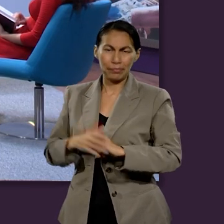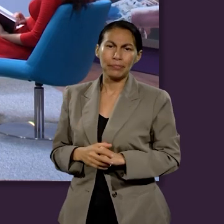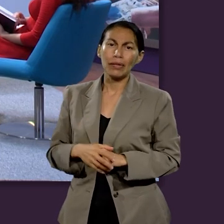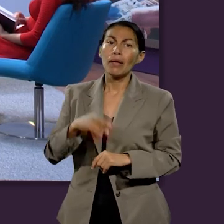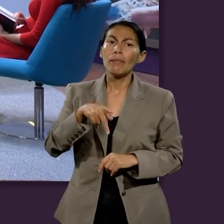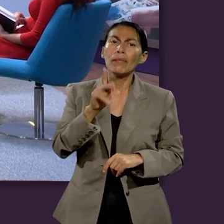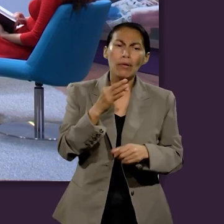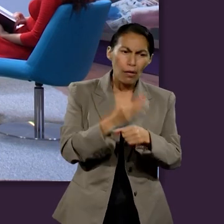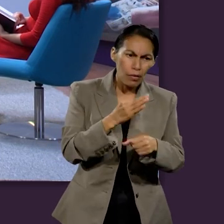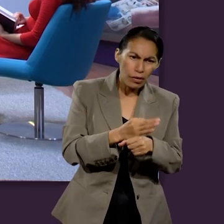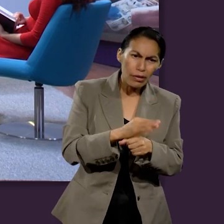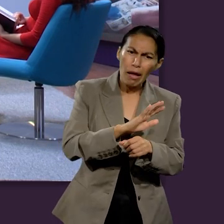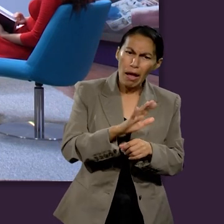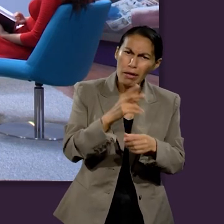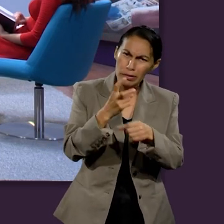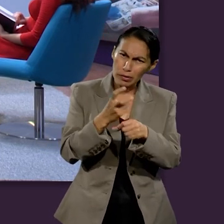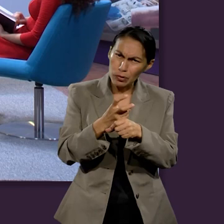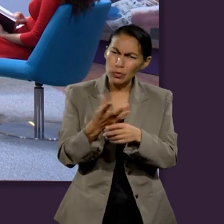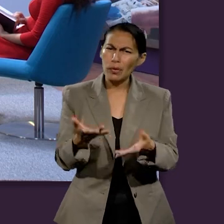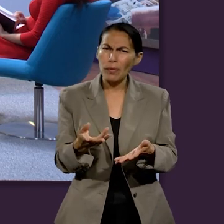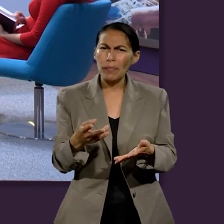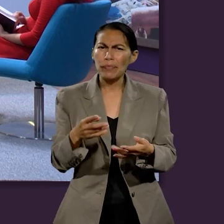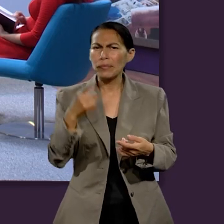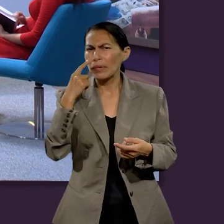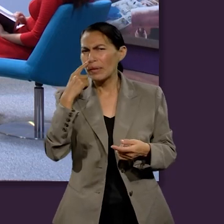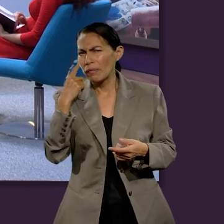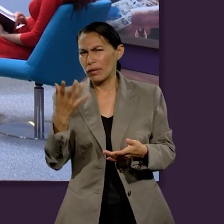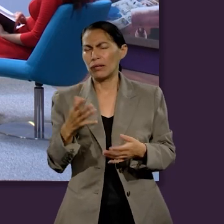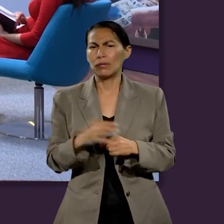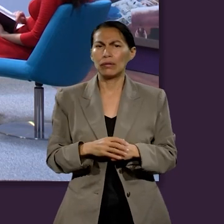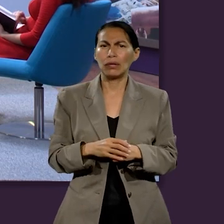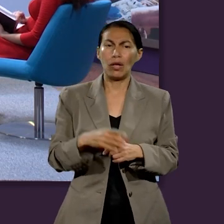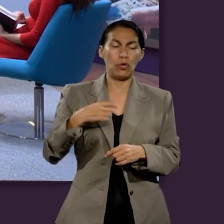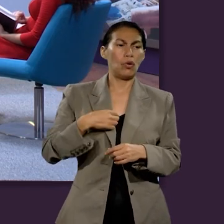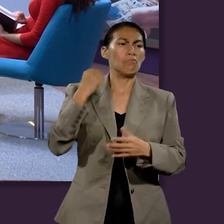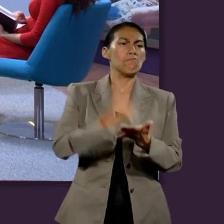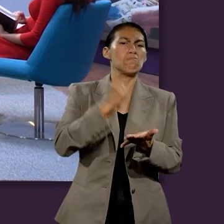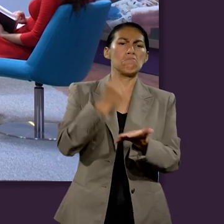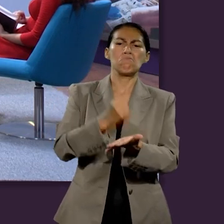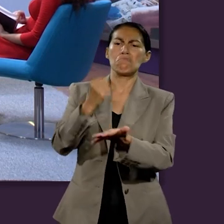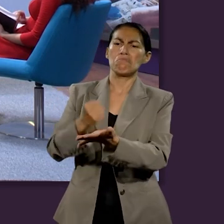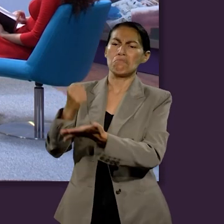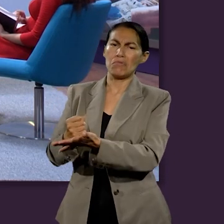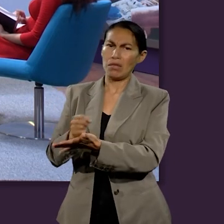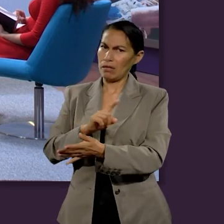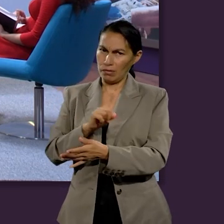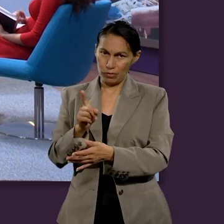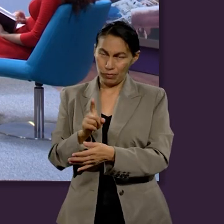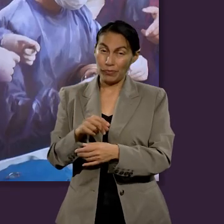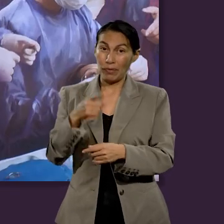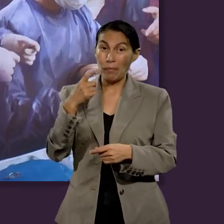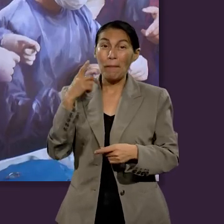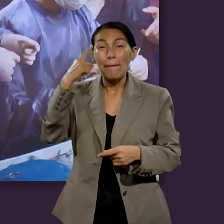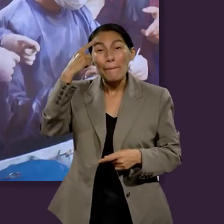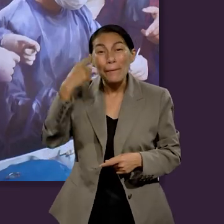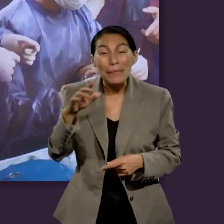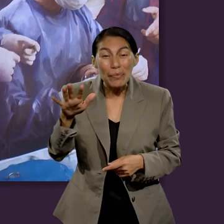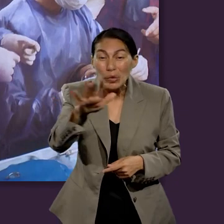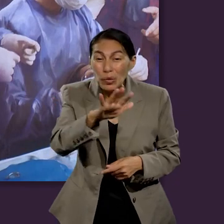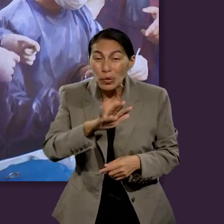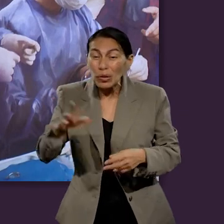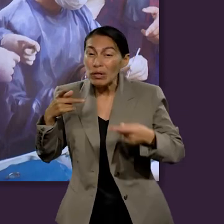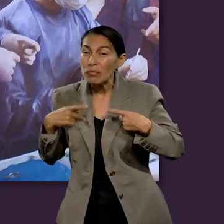Esa segunda es precisamente para, como todo juicio, no solo es para dar su sentencia a cada quien, sino para